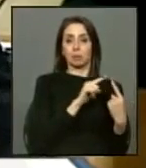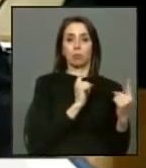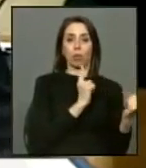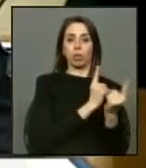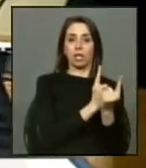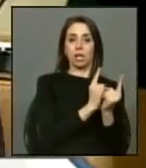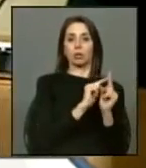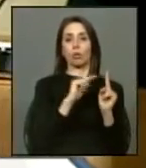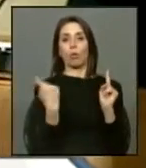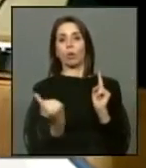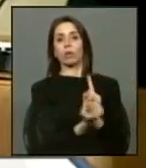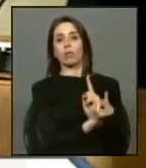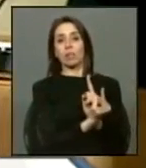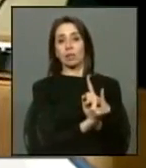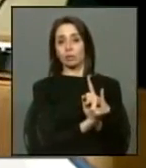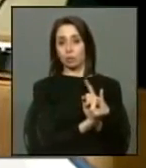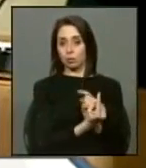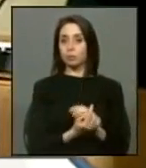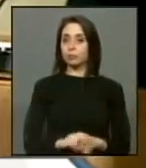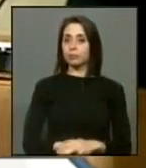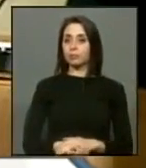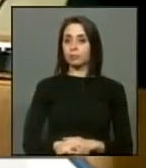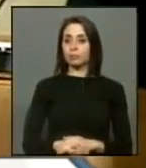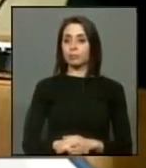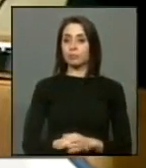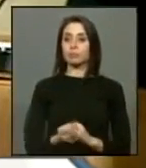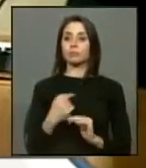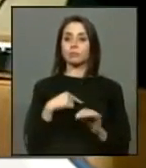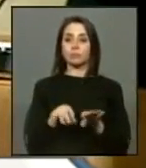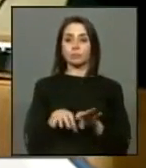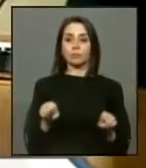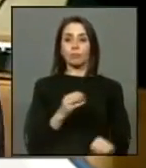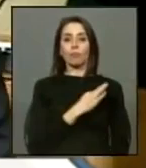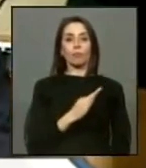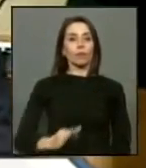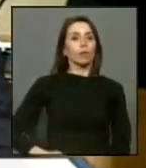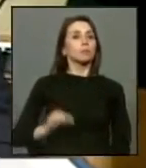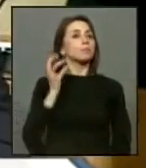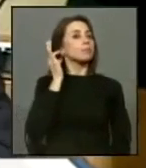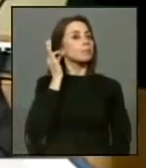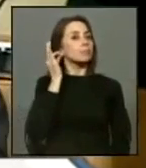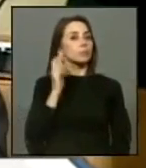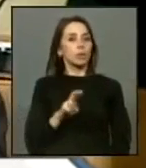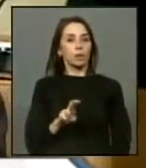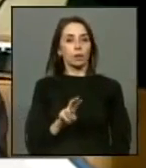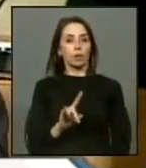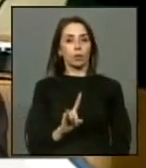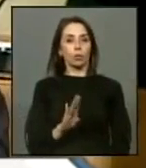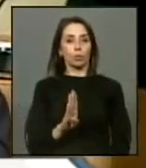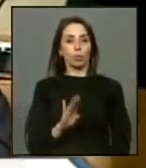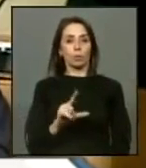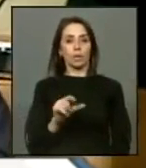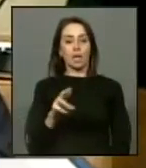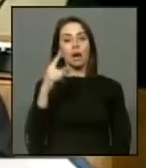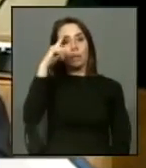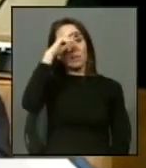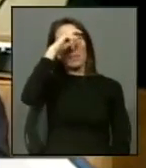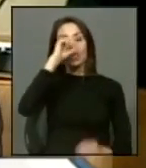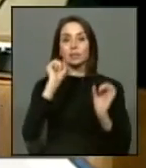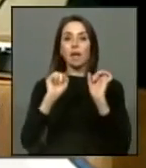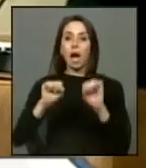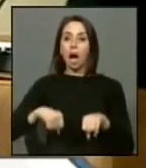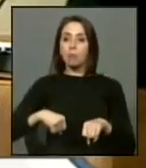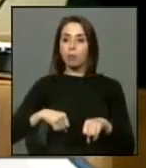indirectamente de esta situación yo concuerdo con la diputada Rubilar que es difícil aprobar